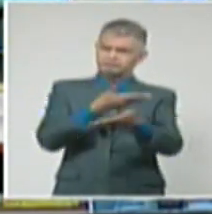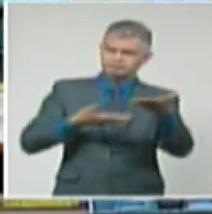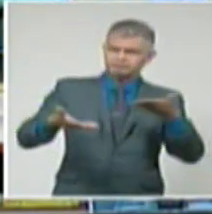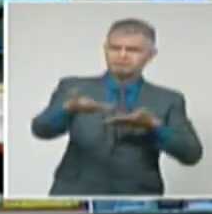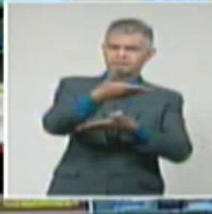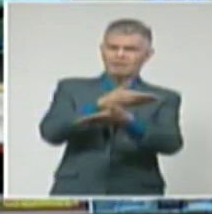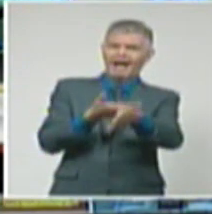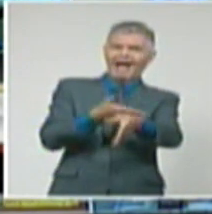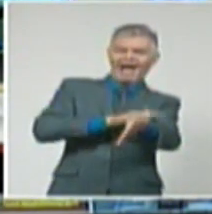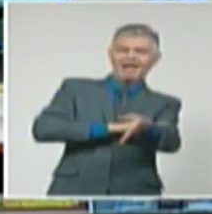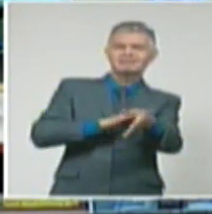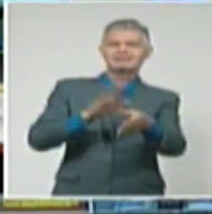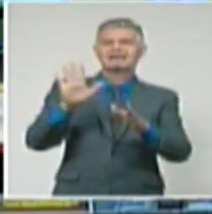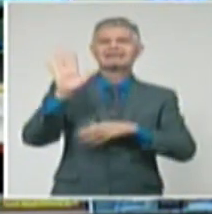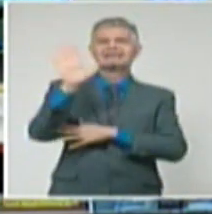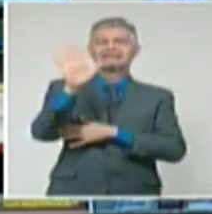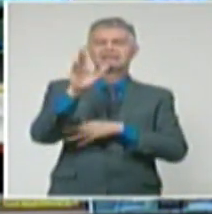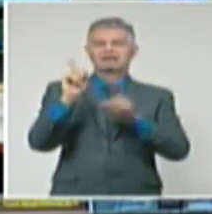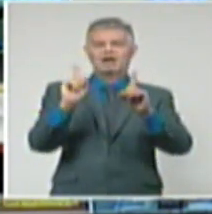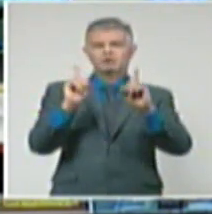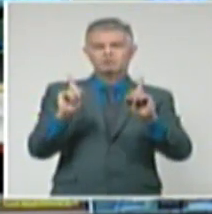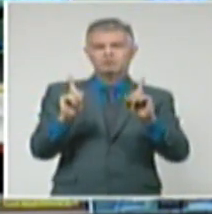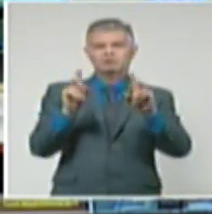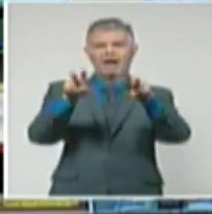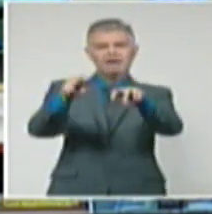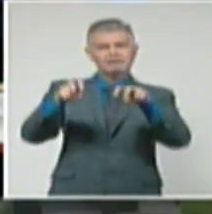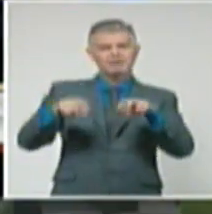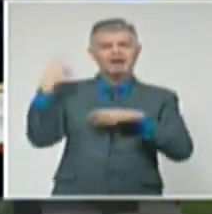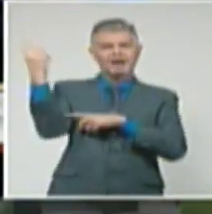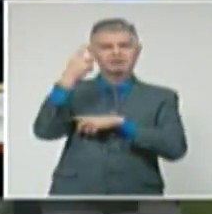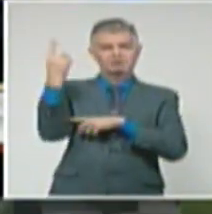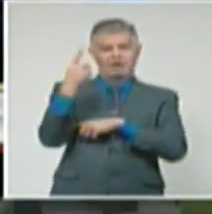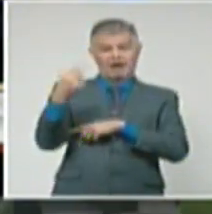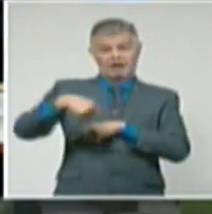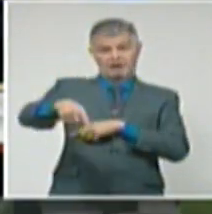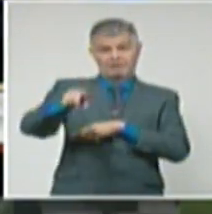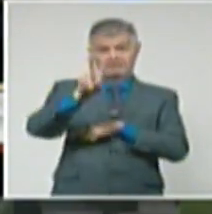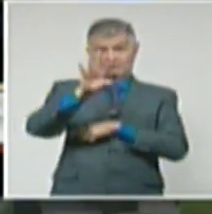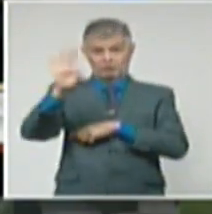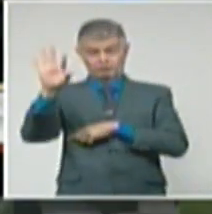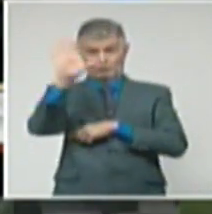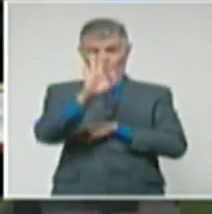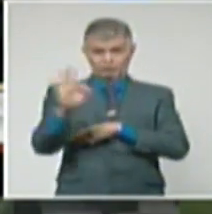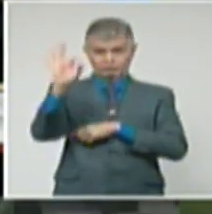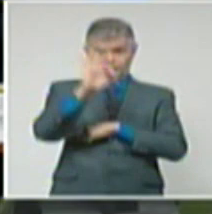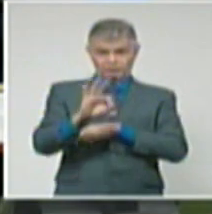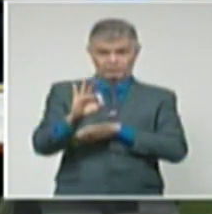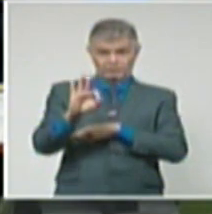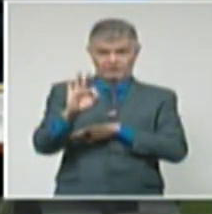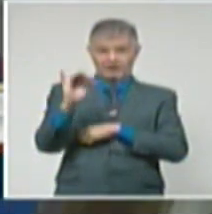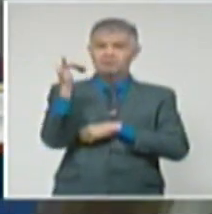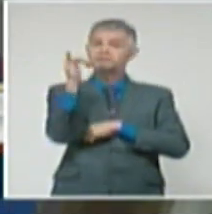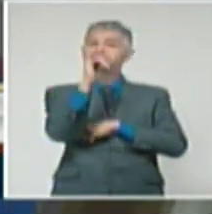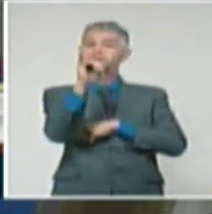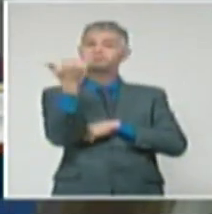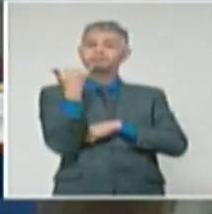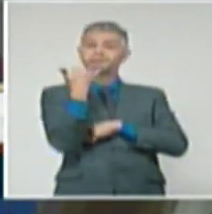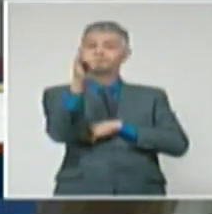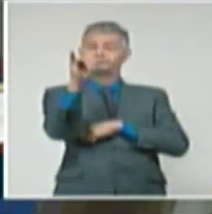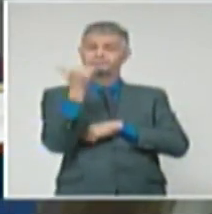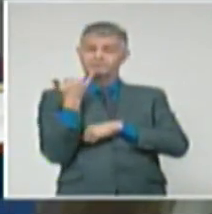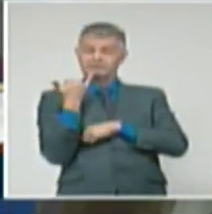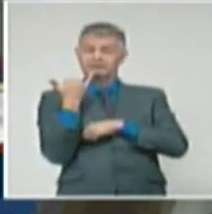quinto periodo ordinario de la Asamblea Nacional, el venidero 28 de octubre. A través de videoconferencia los diputados pudieron participar de los debates